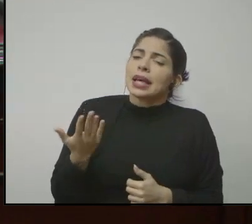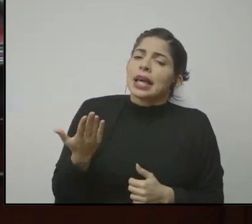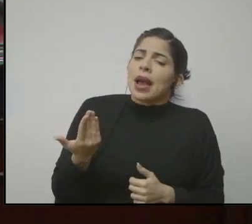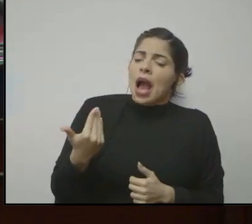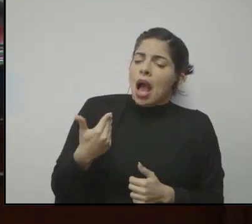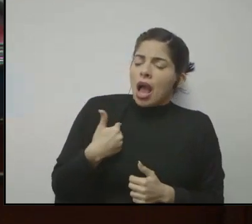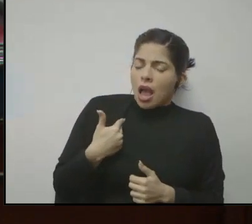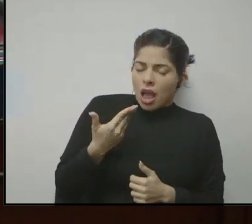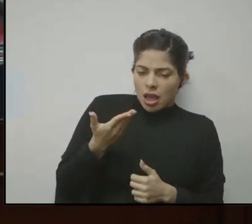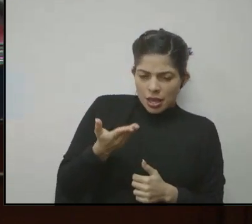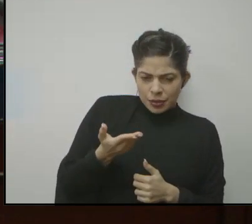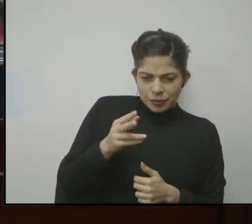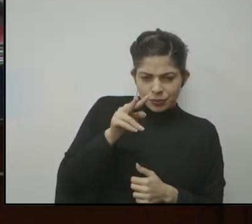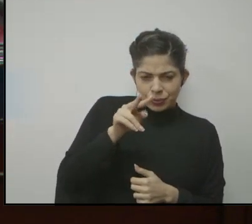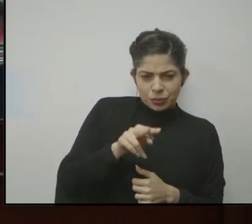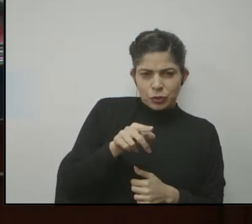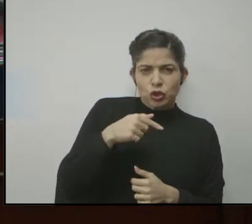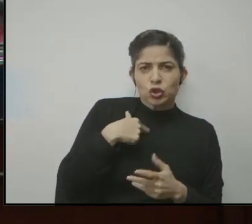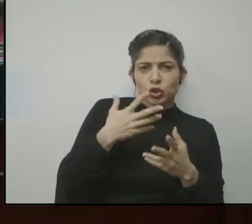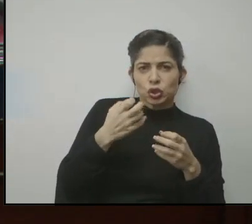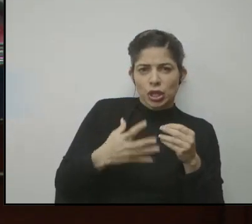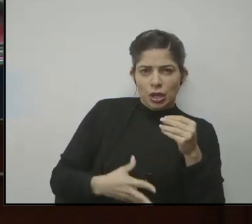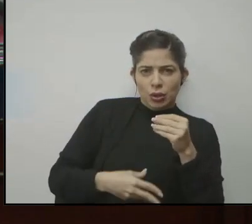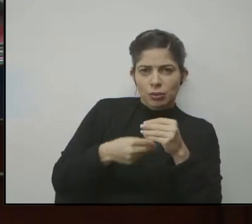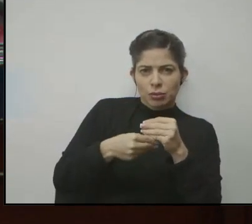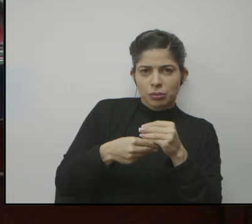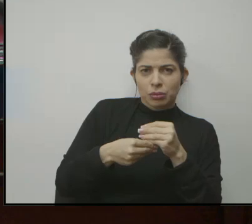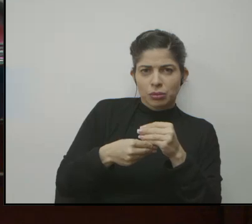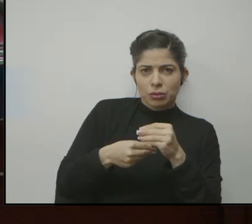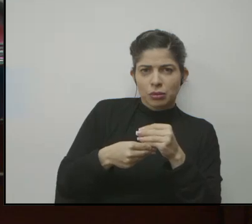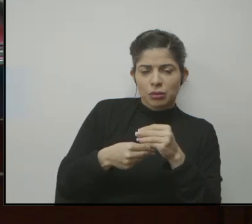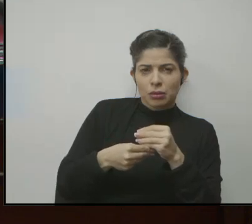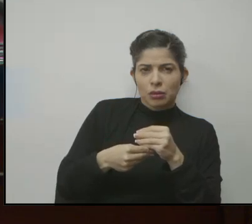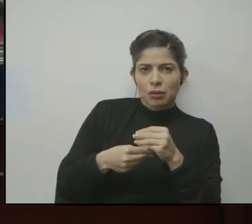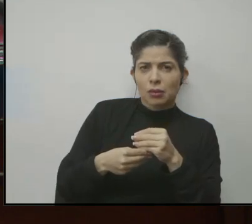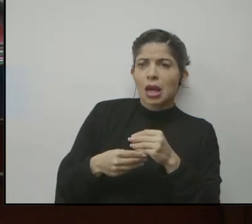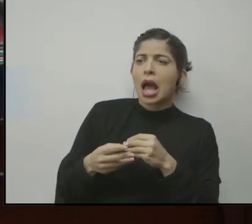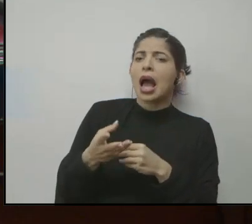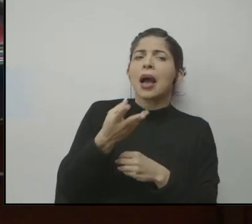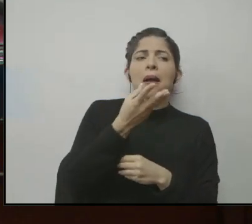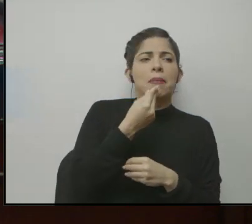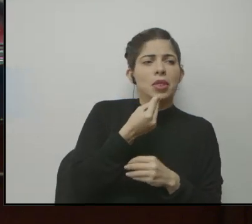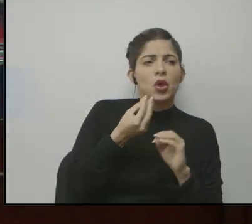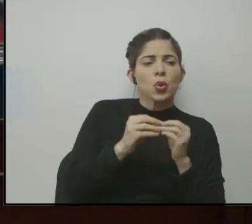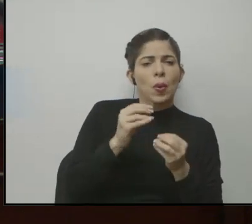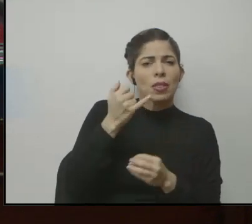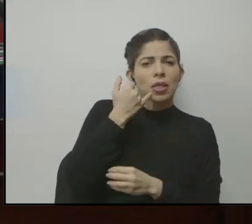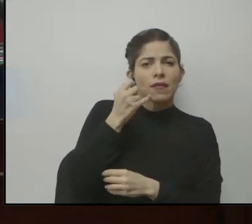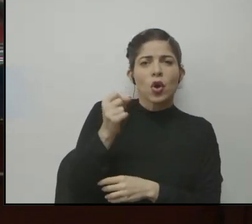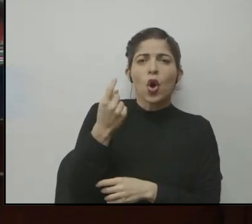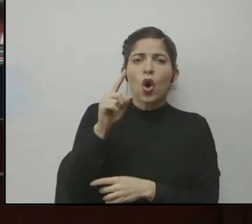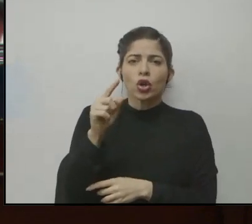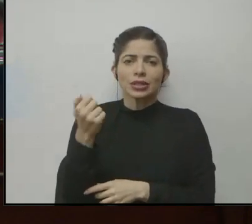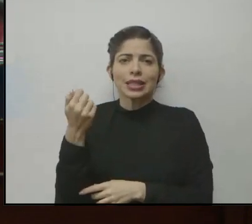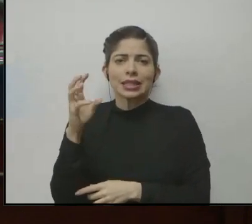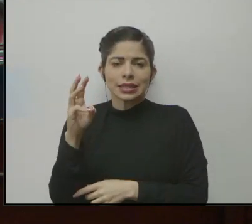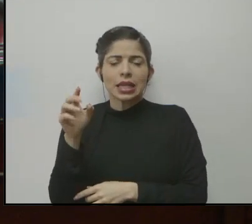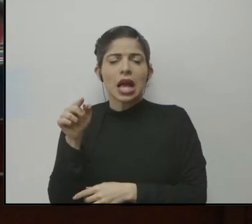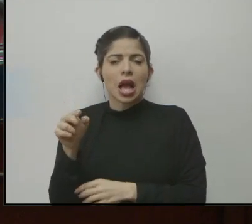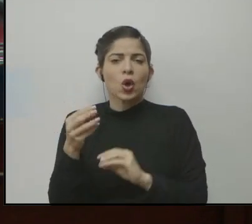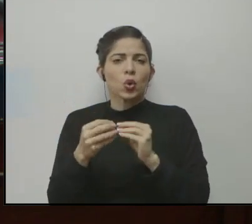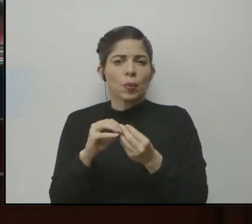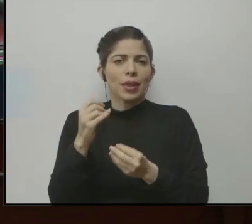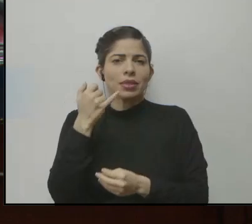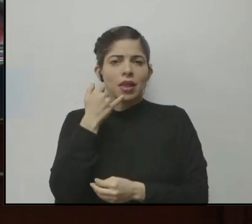Tenemos por acá y esto lo quiero incorporar. Ah, bueno, me pasan, me soplan el número por acá. Es el 1116. El 1116.